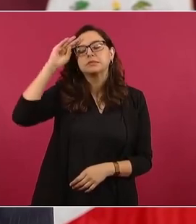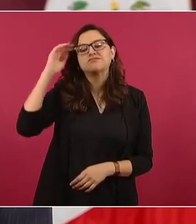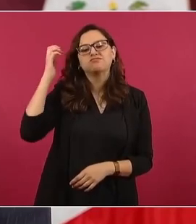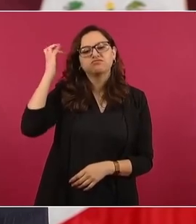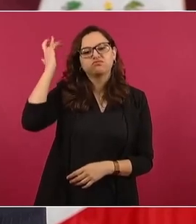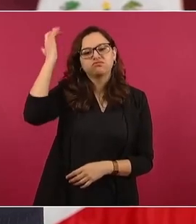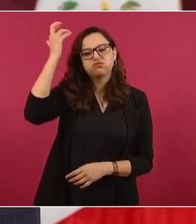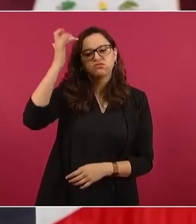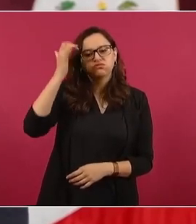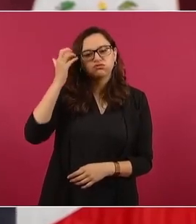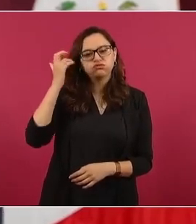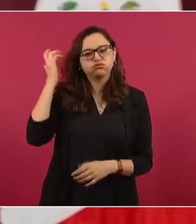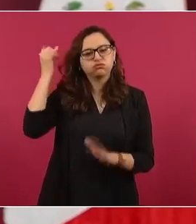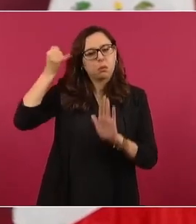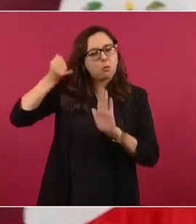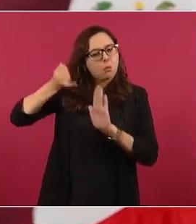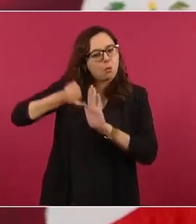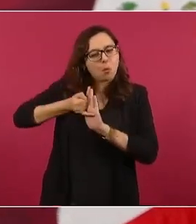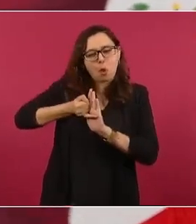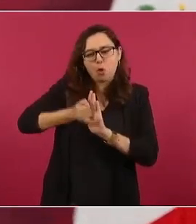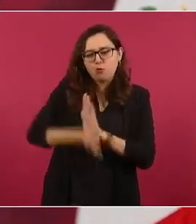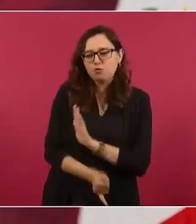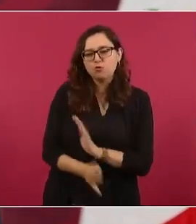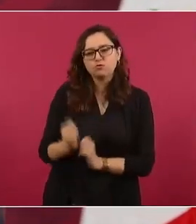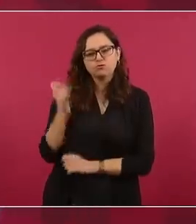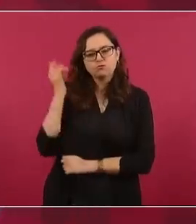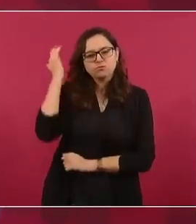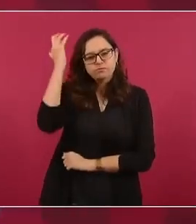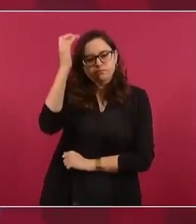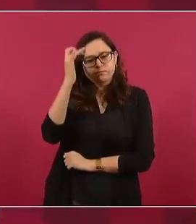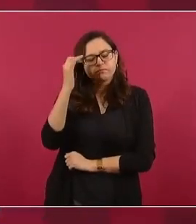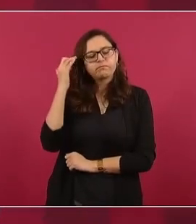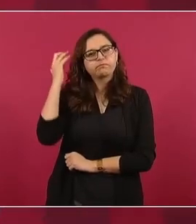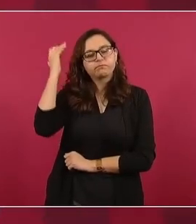así no van a lograr mucho.